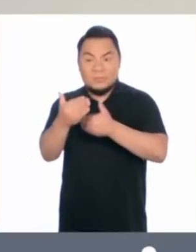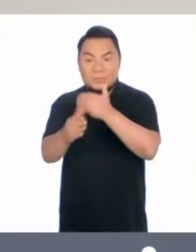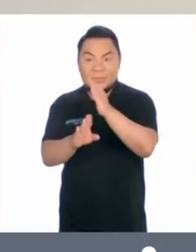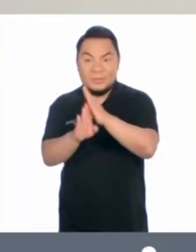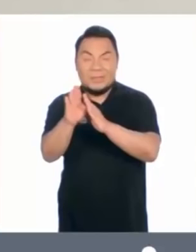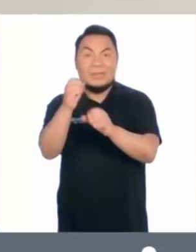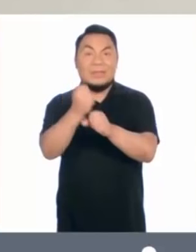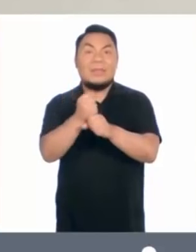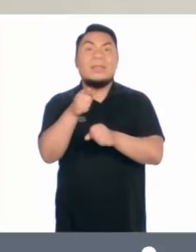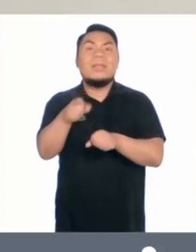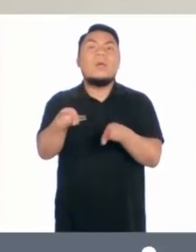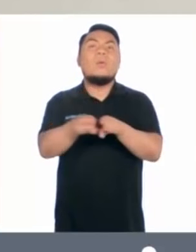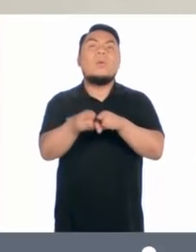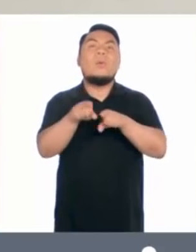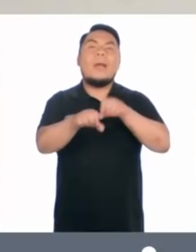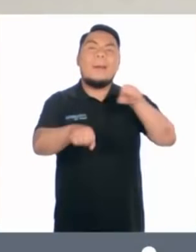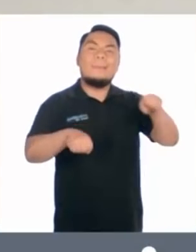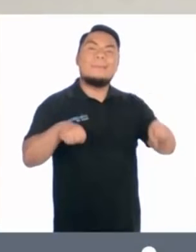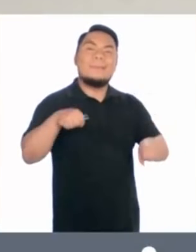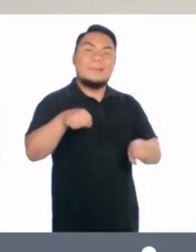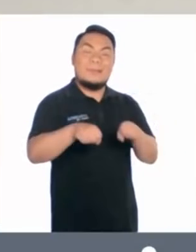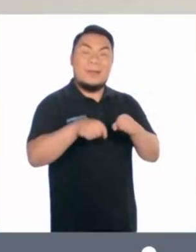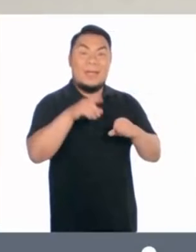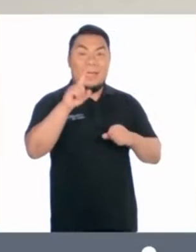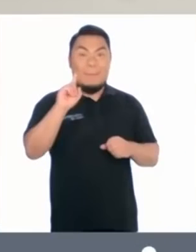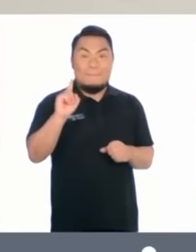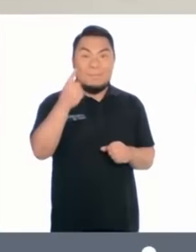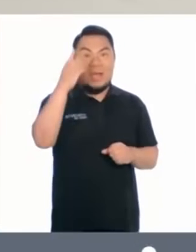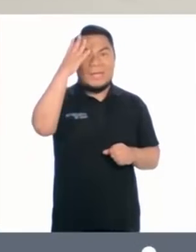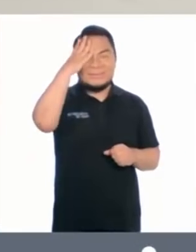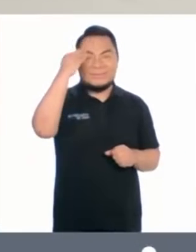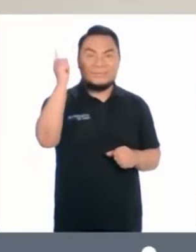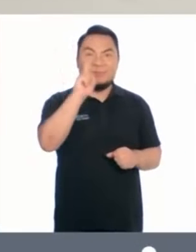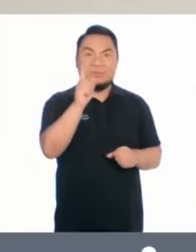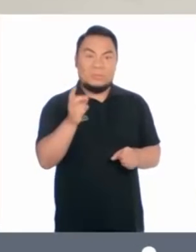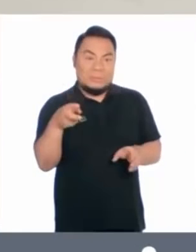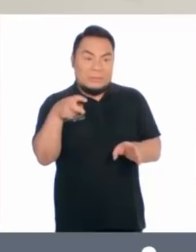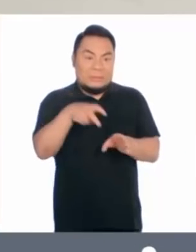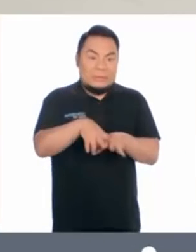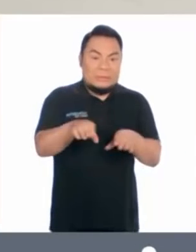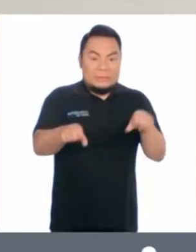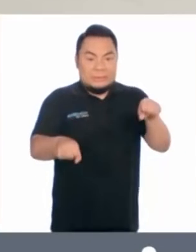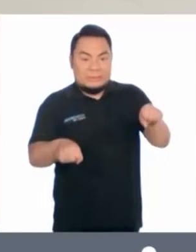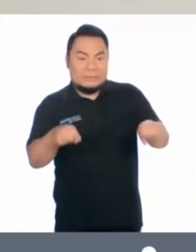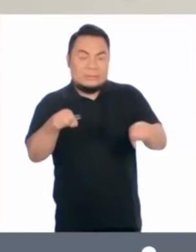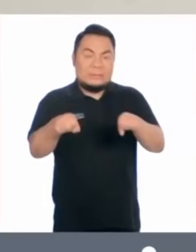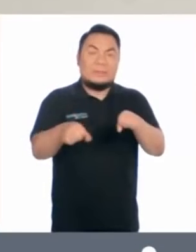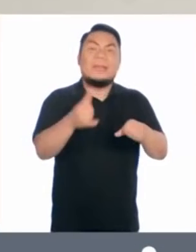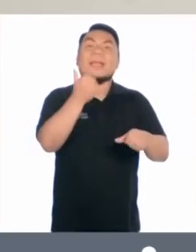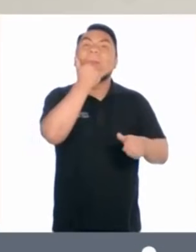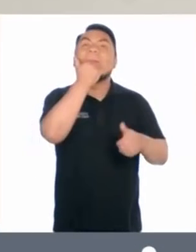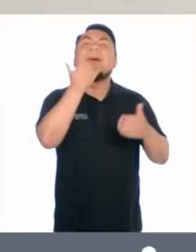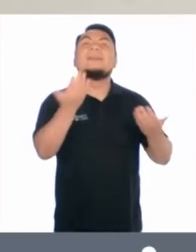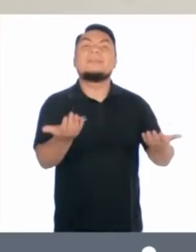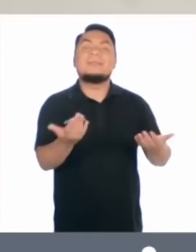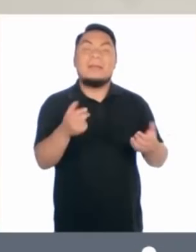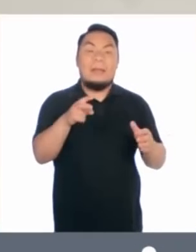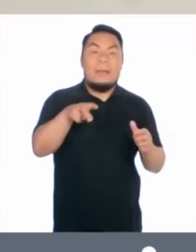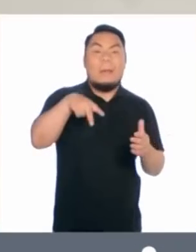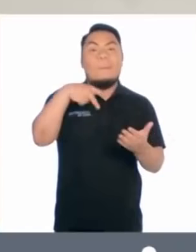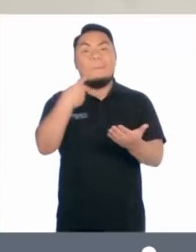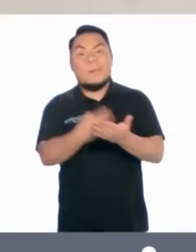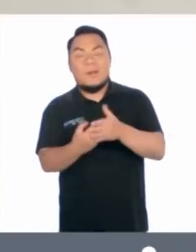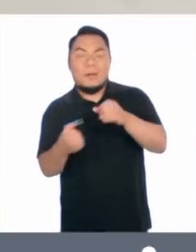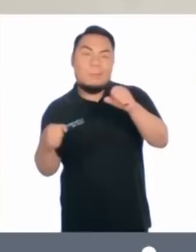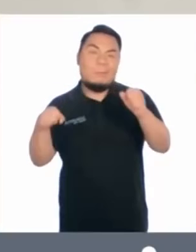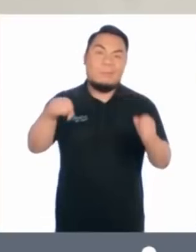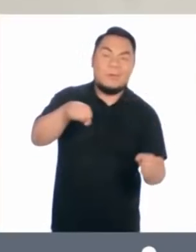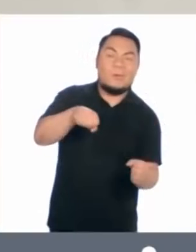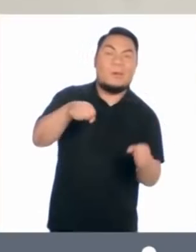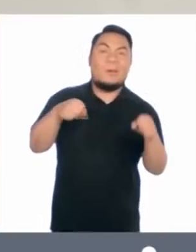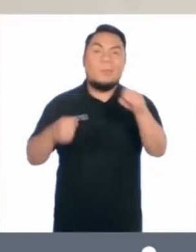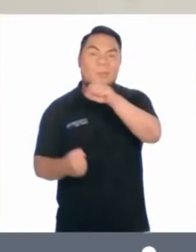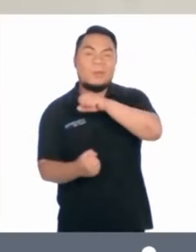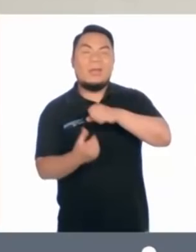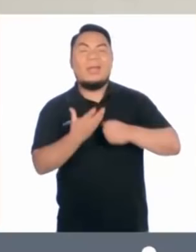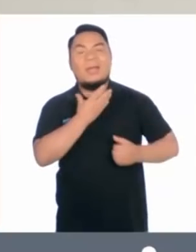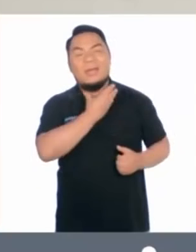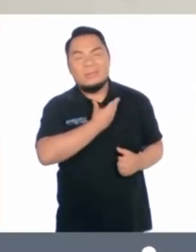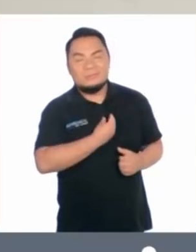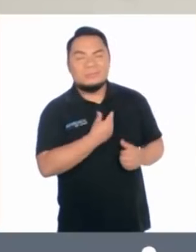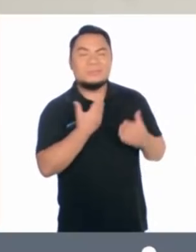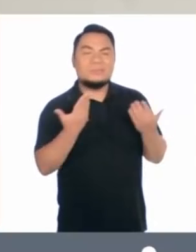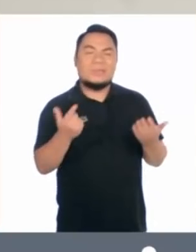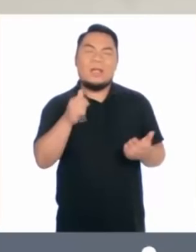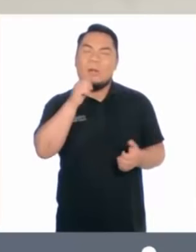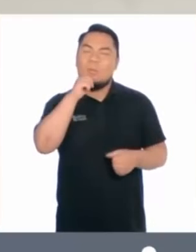bicicleta. Al comienzo no tenemos experiencia, nos subimos a la bicicleta y ¿qué pasa? Nos caemos, nos ponemos